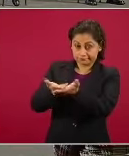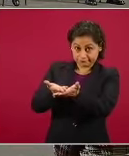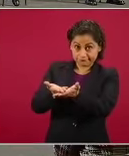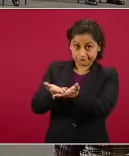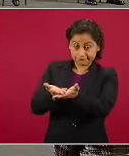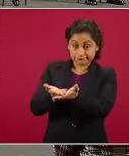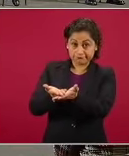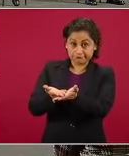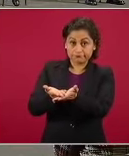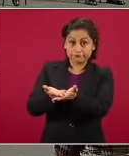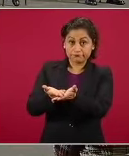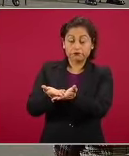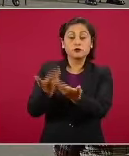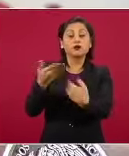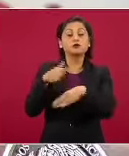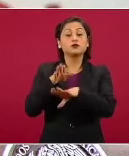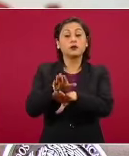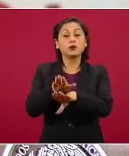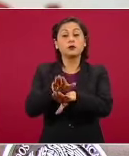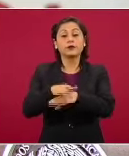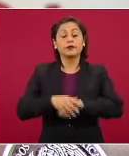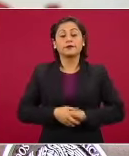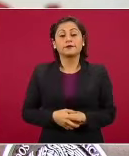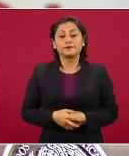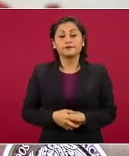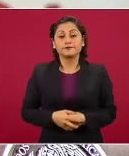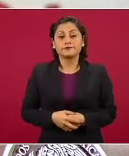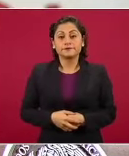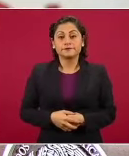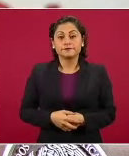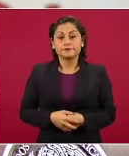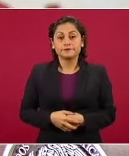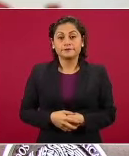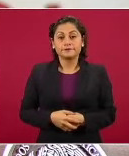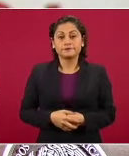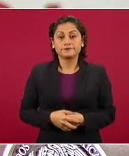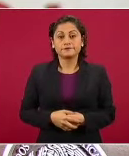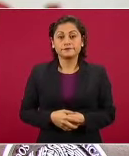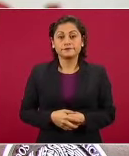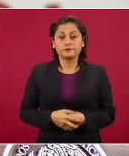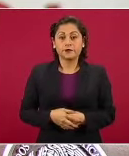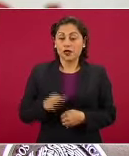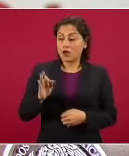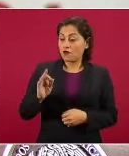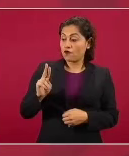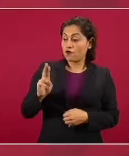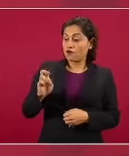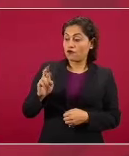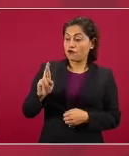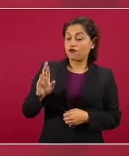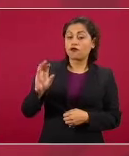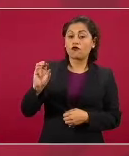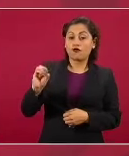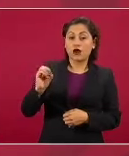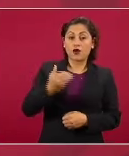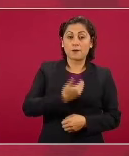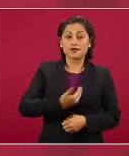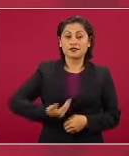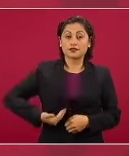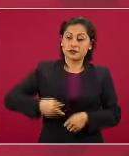quitar el fuero presidencial.